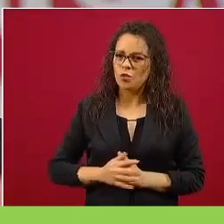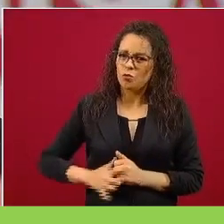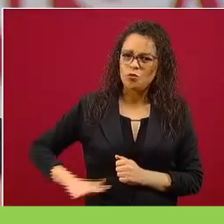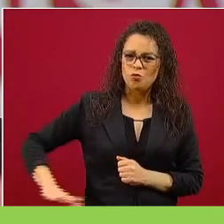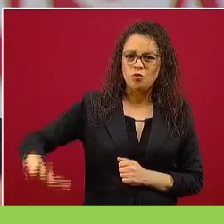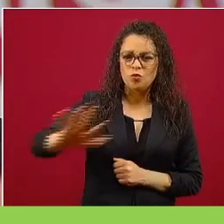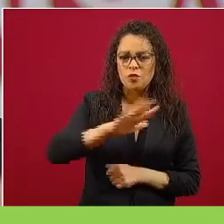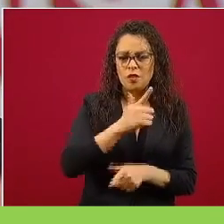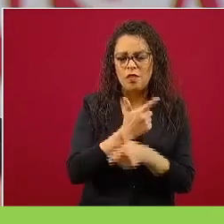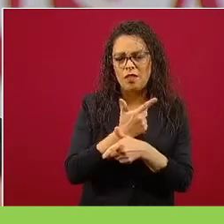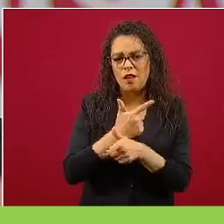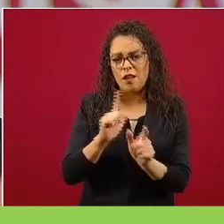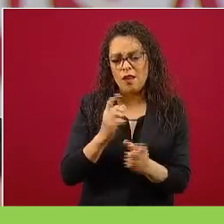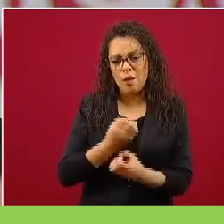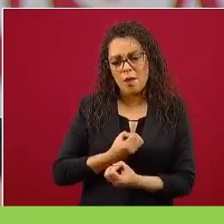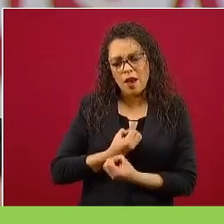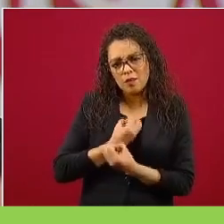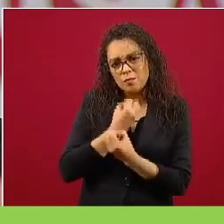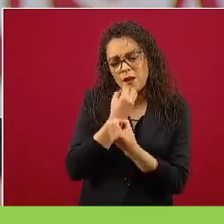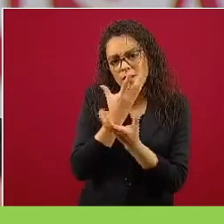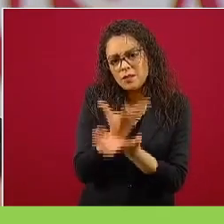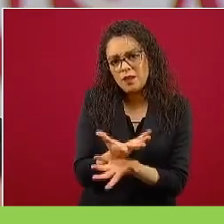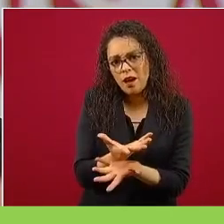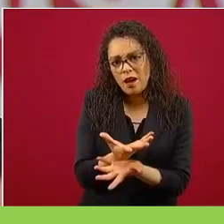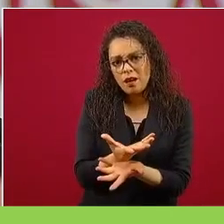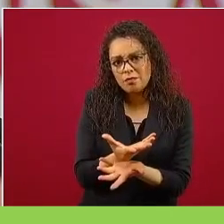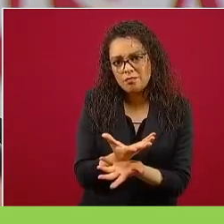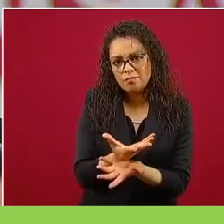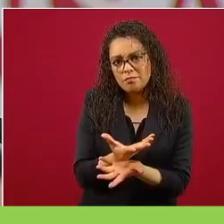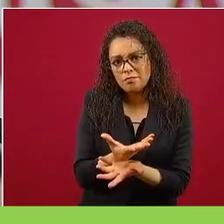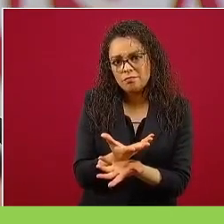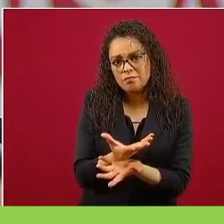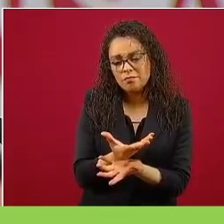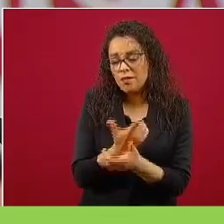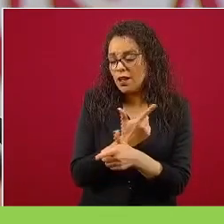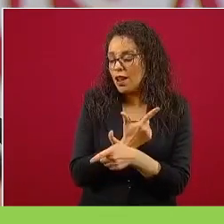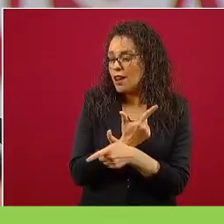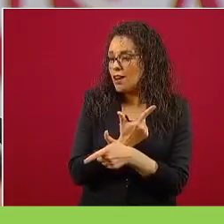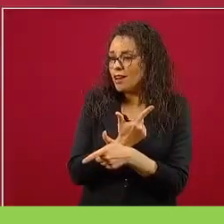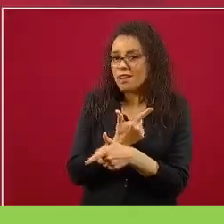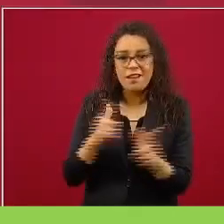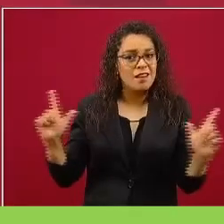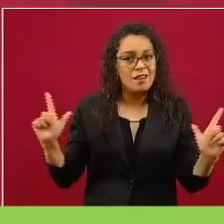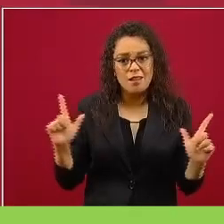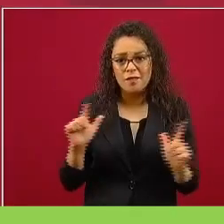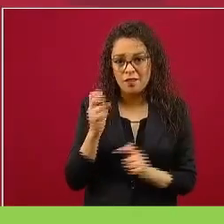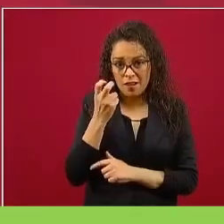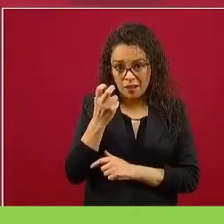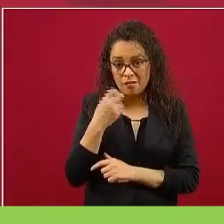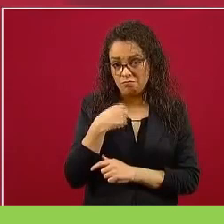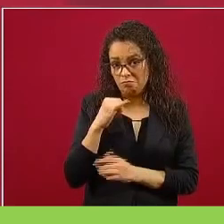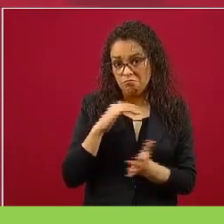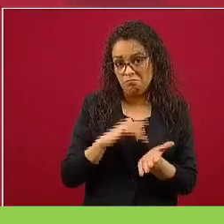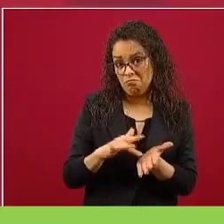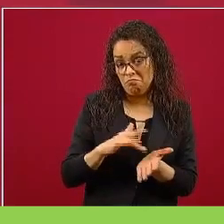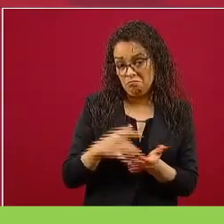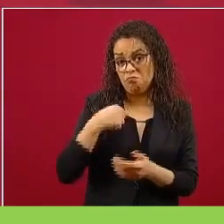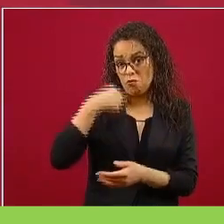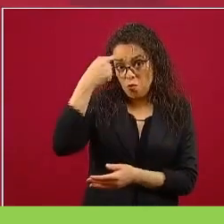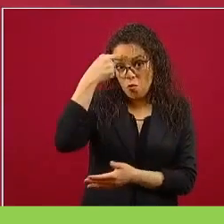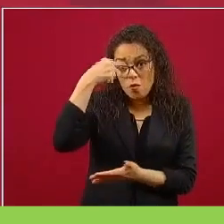se manifieste, se exprese con absoluta libertad. Yo creo en